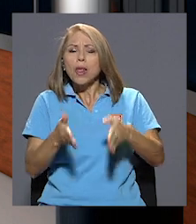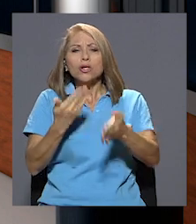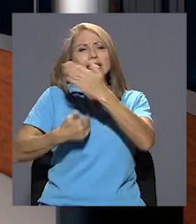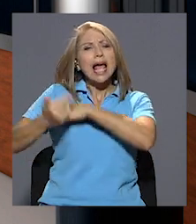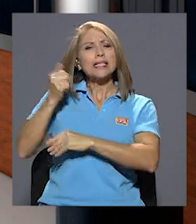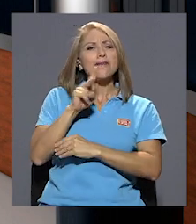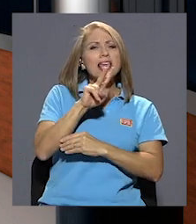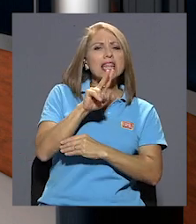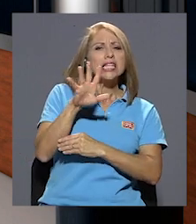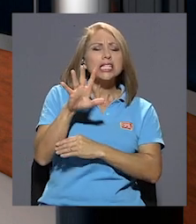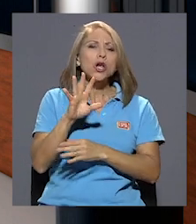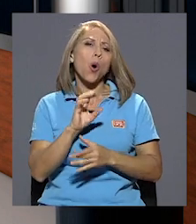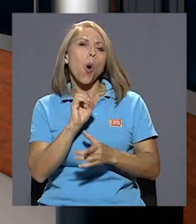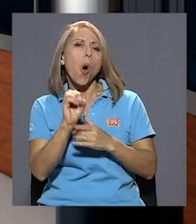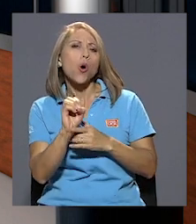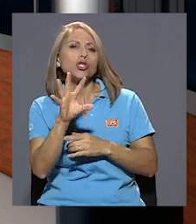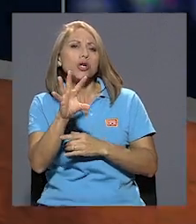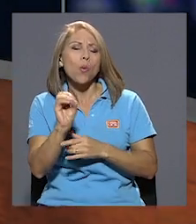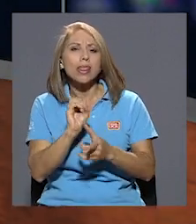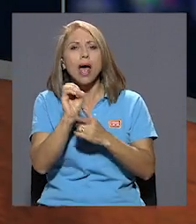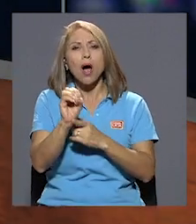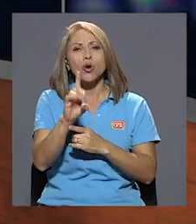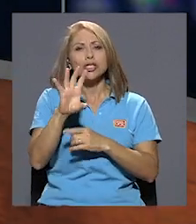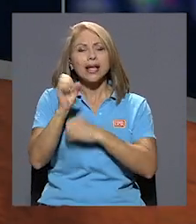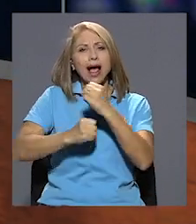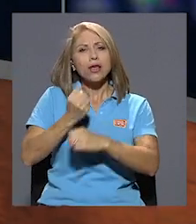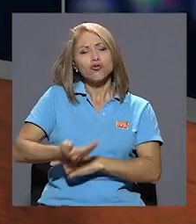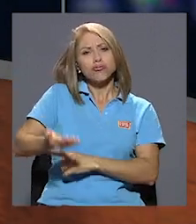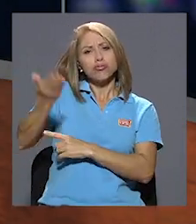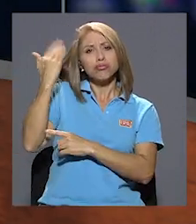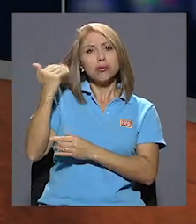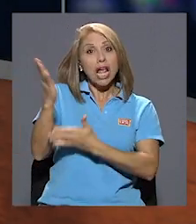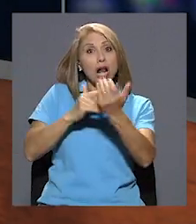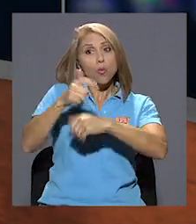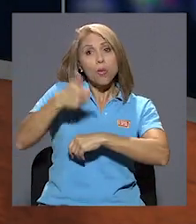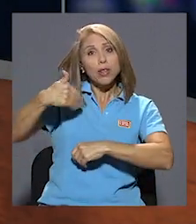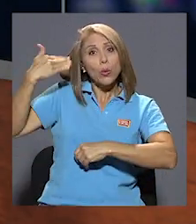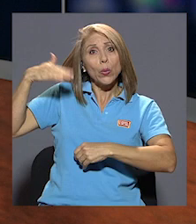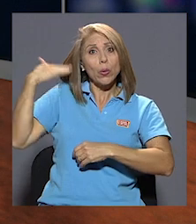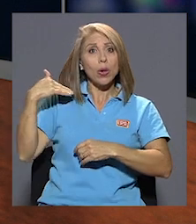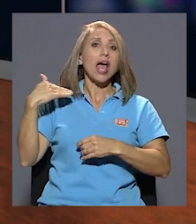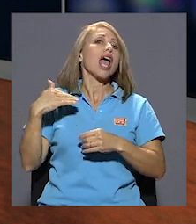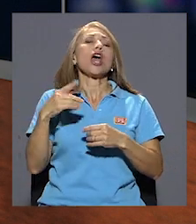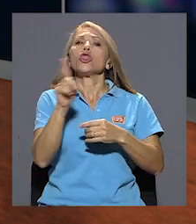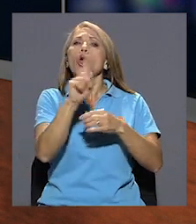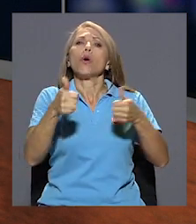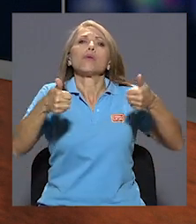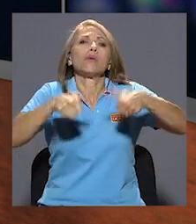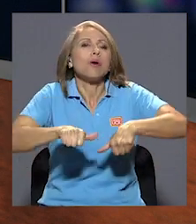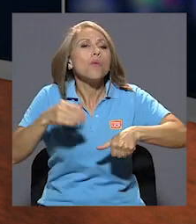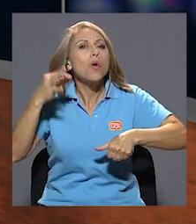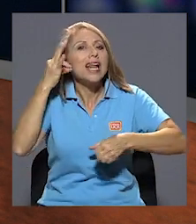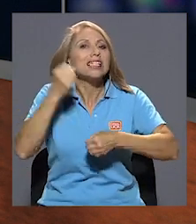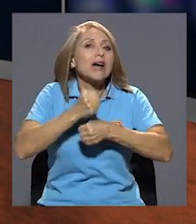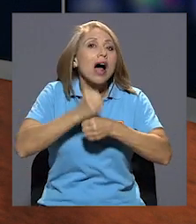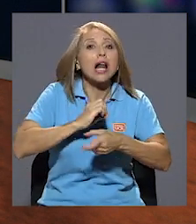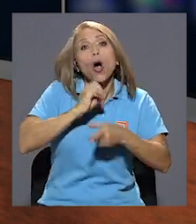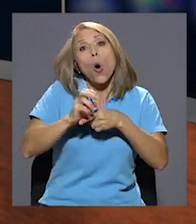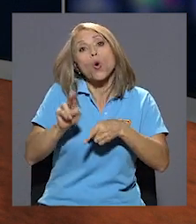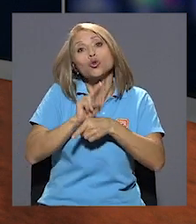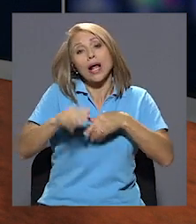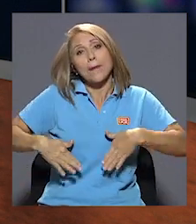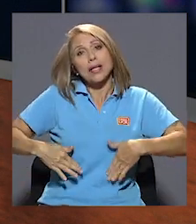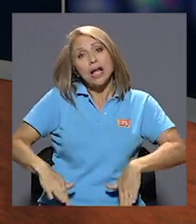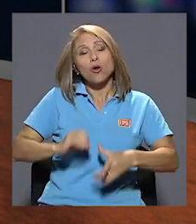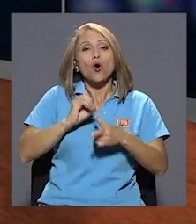50 o 100 años atrás. En algún momento de la historia hubo oposición a que las mujeres trabajaran, usaran pantalones